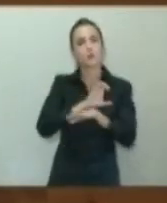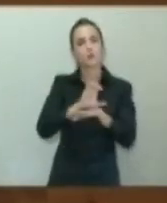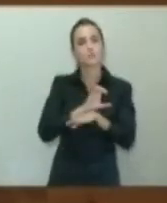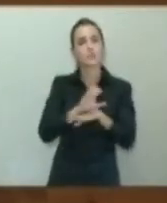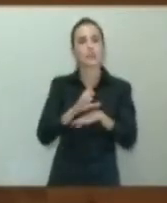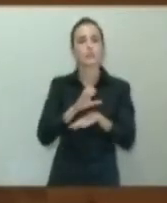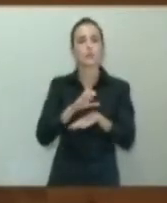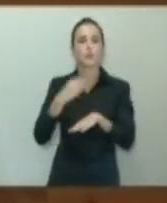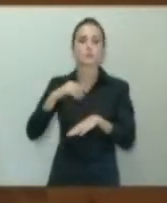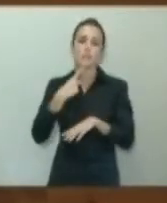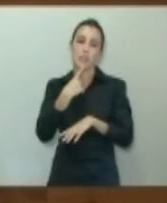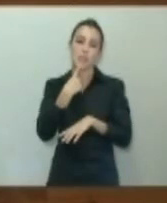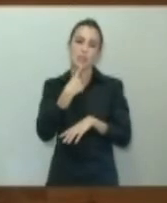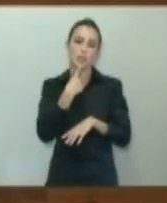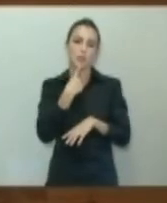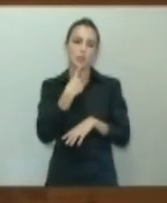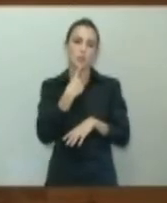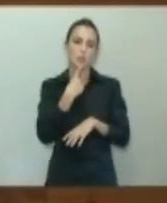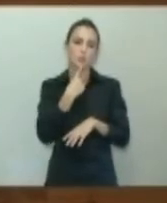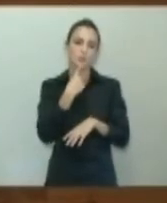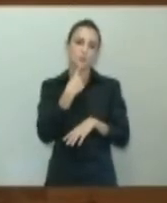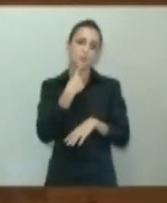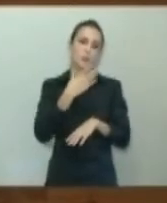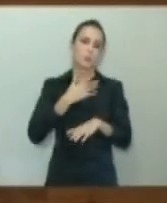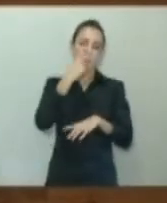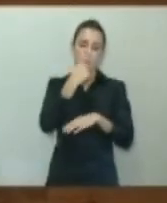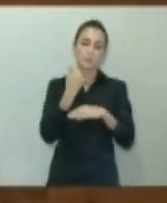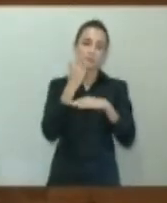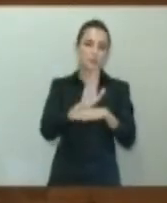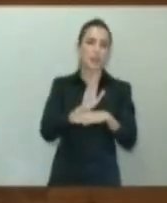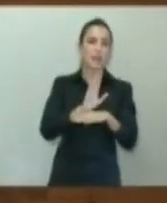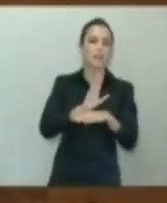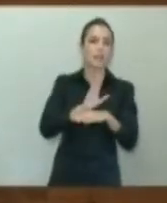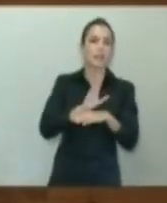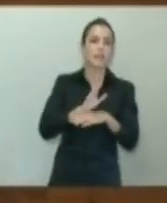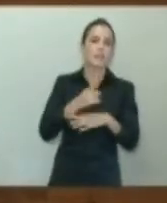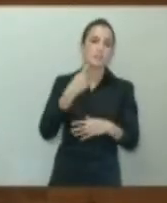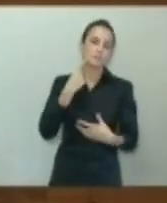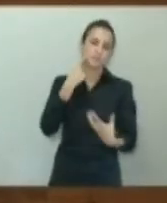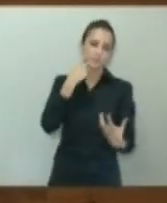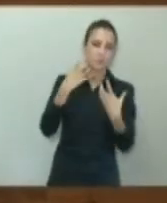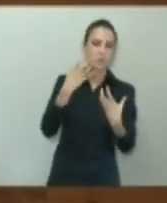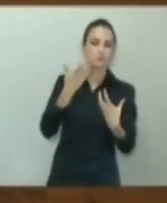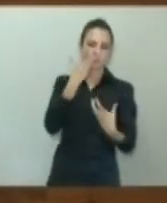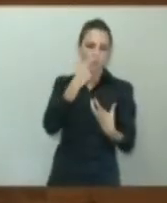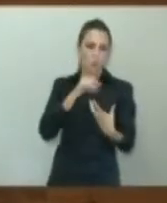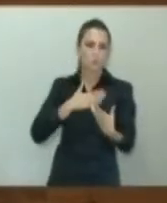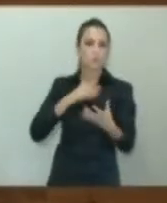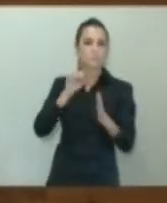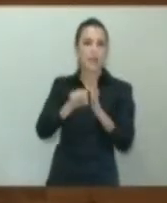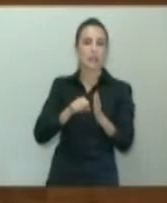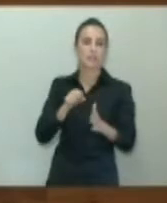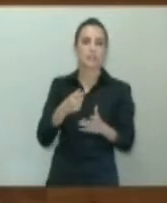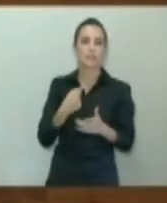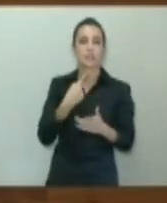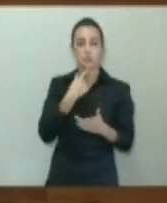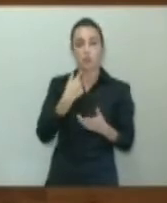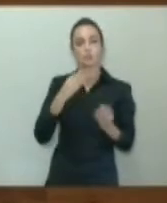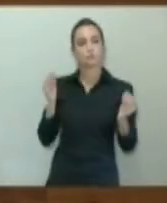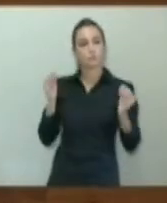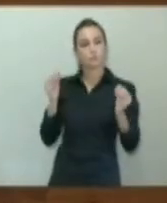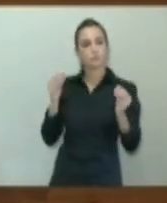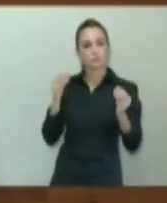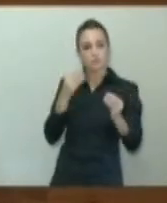mis personajes favoritos en el cine, el general de la Robert, y estoy de acuerdo con usted en que las